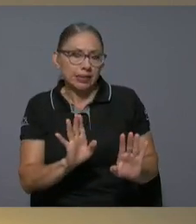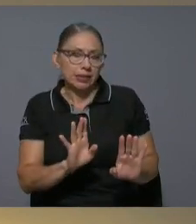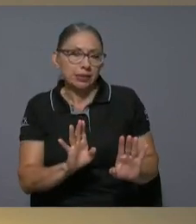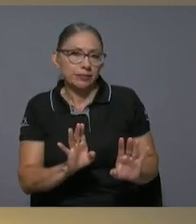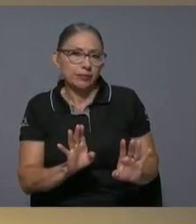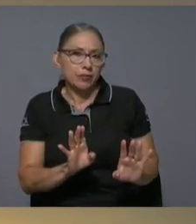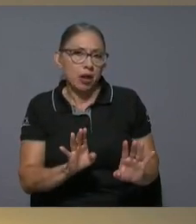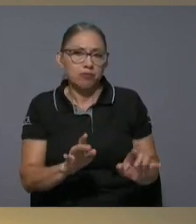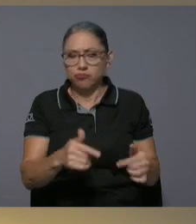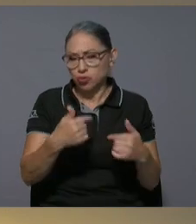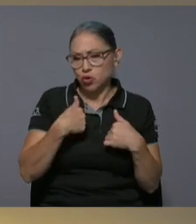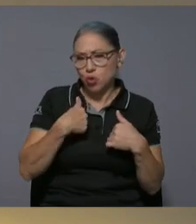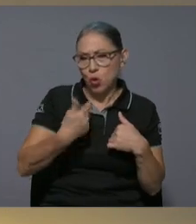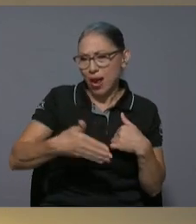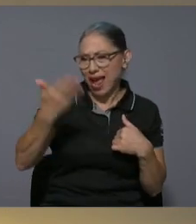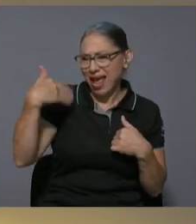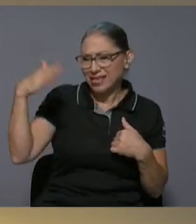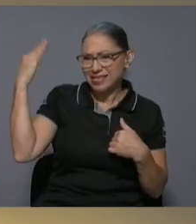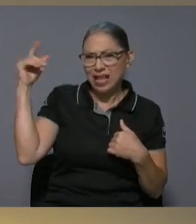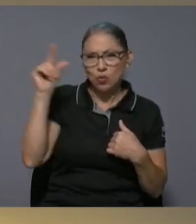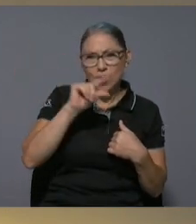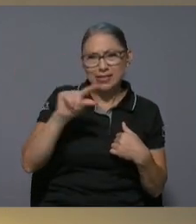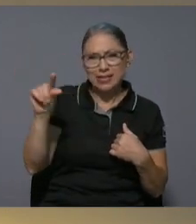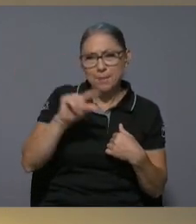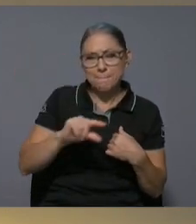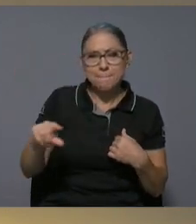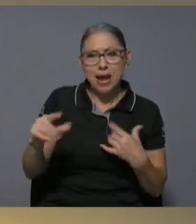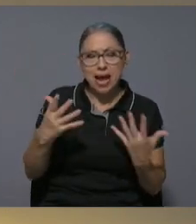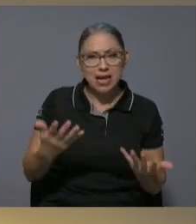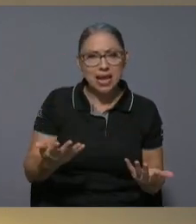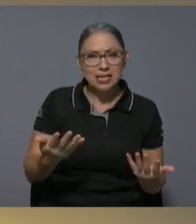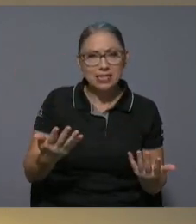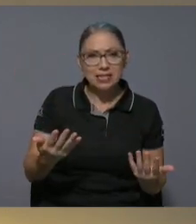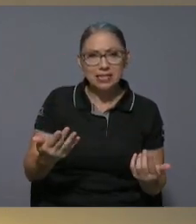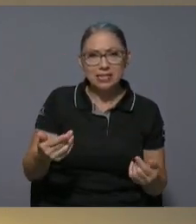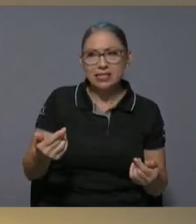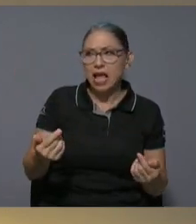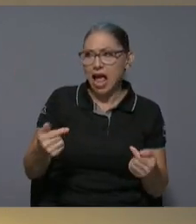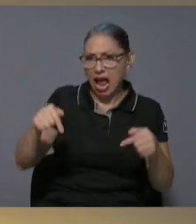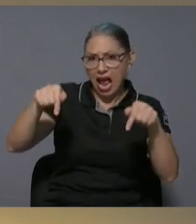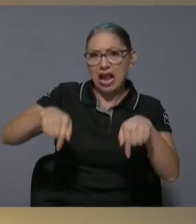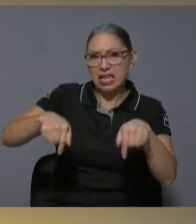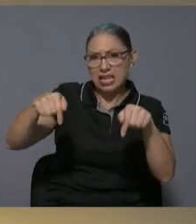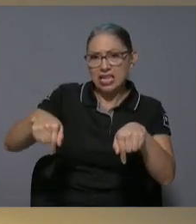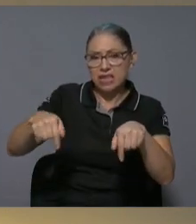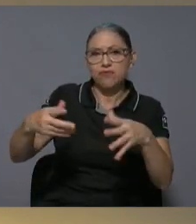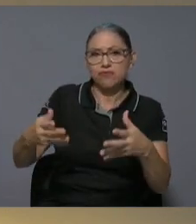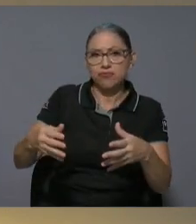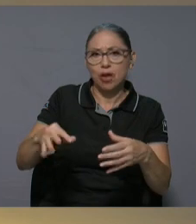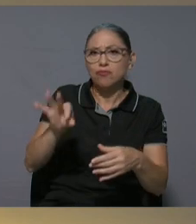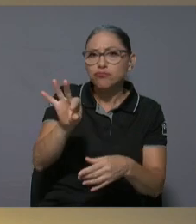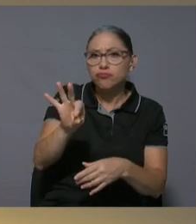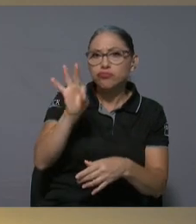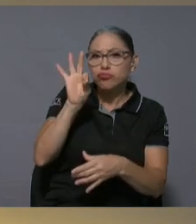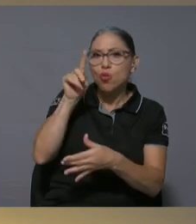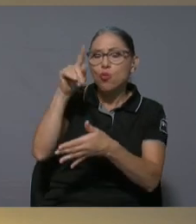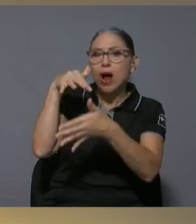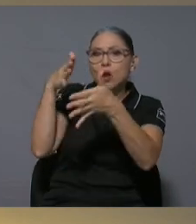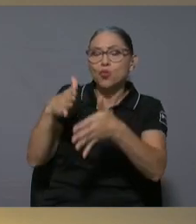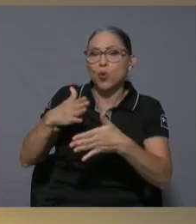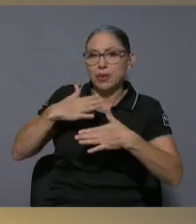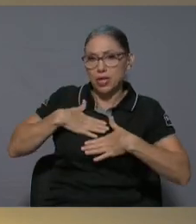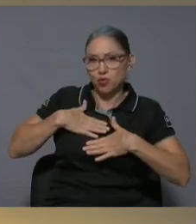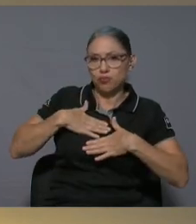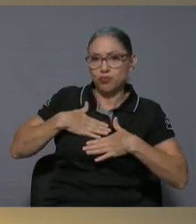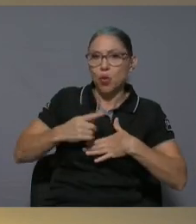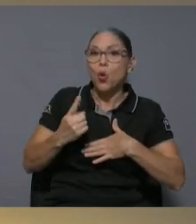yo hace algunas semanas estuve por aquí a un alumno mío uno de los muchos destacados yo una de